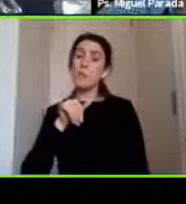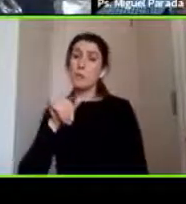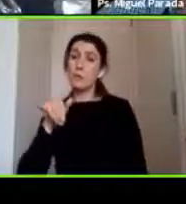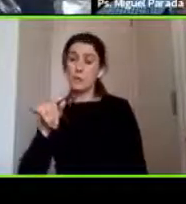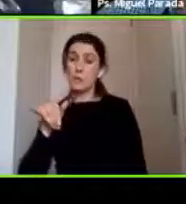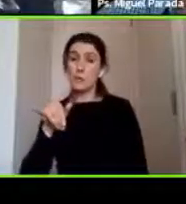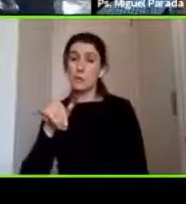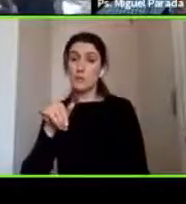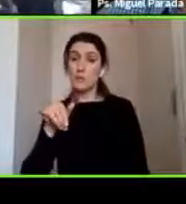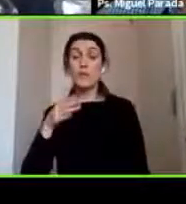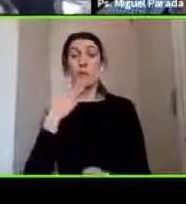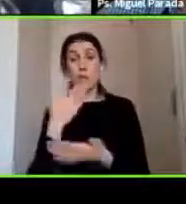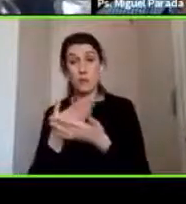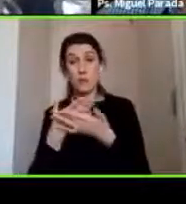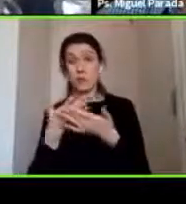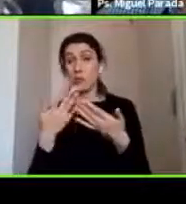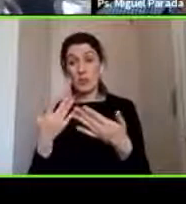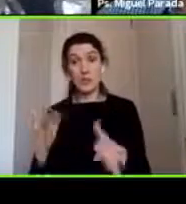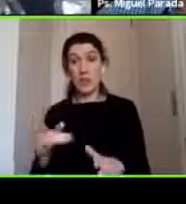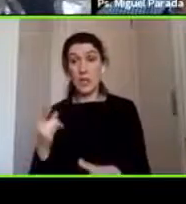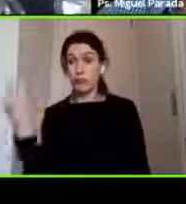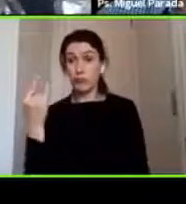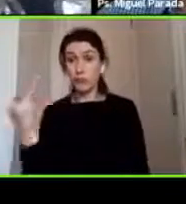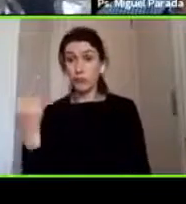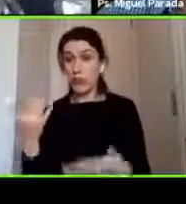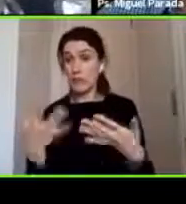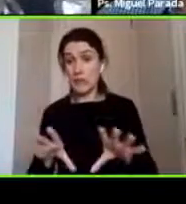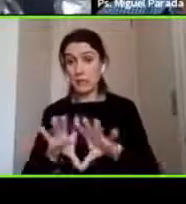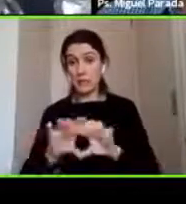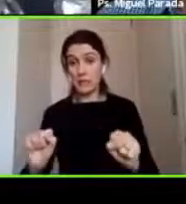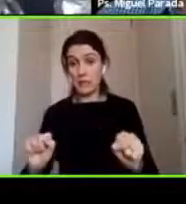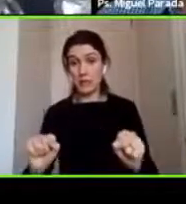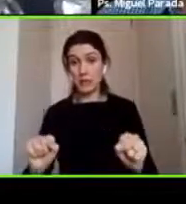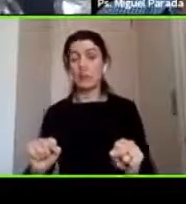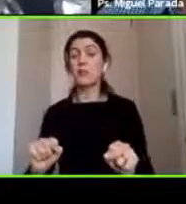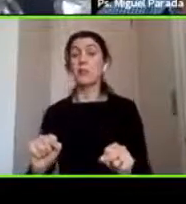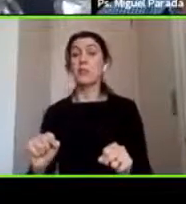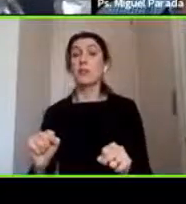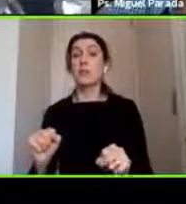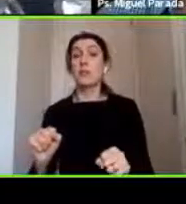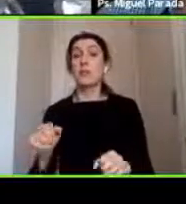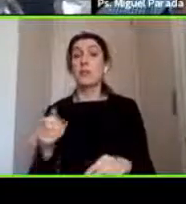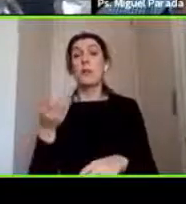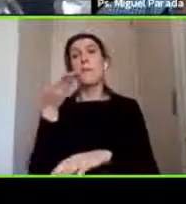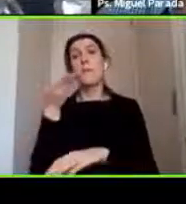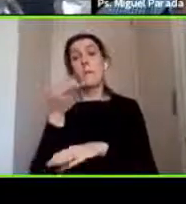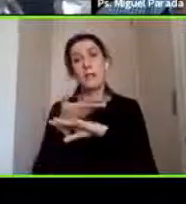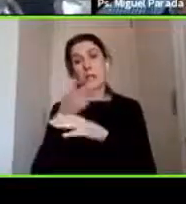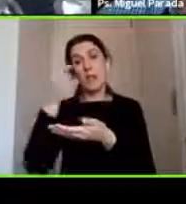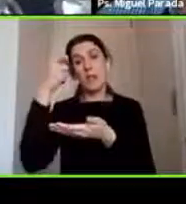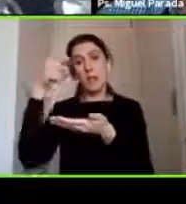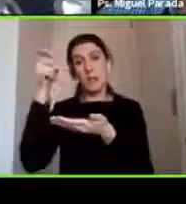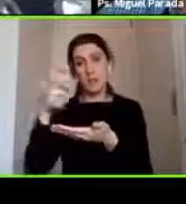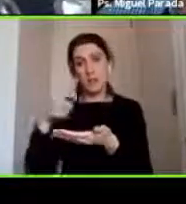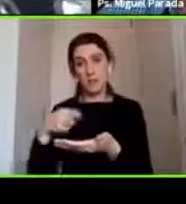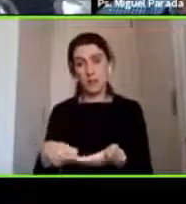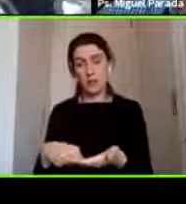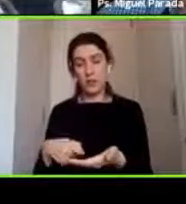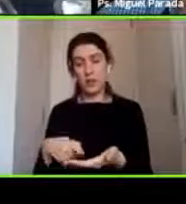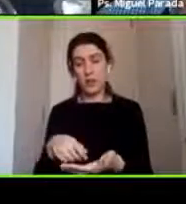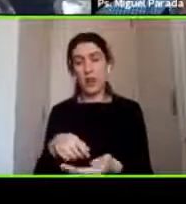cuando ya pasó la parte urgente la parte más aguda uno pide las evaluaciones correspondientes a los siguientes